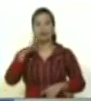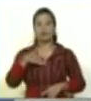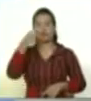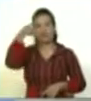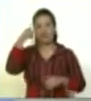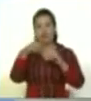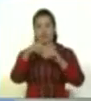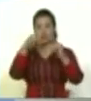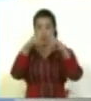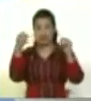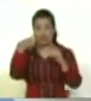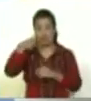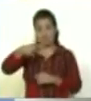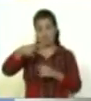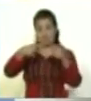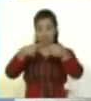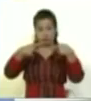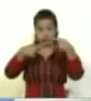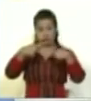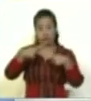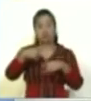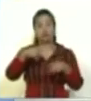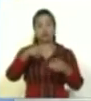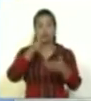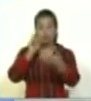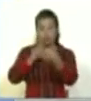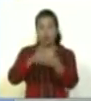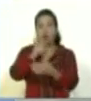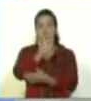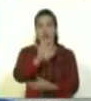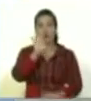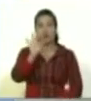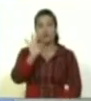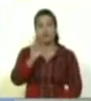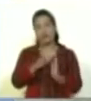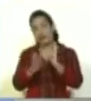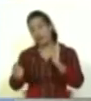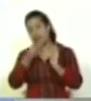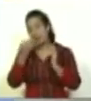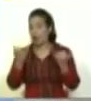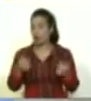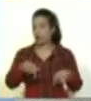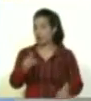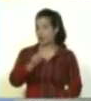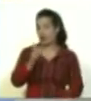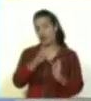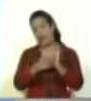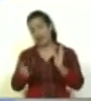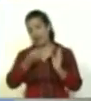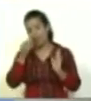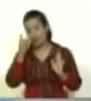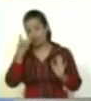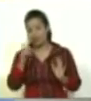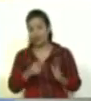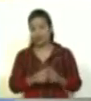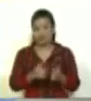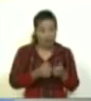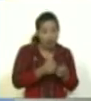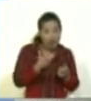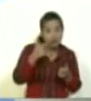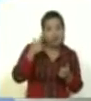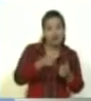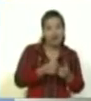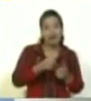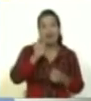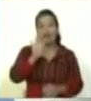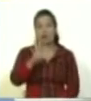Ajá. Usted se mete ahí, pone 4F. Ojo, eso va a partir de esta tarde. No lo haga todavía. Ok. No lo haga todavía. Ya yo le iba a hacer de mi teléfono a